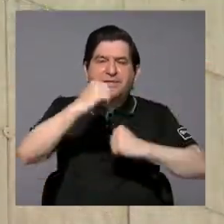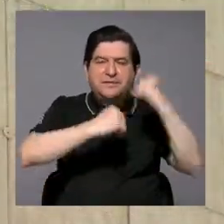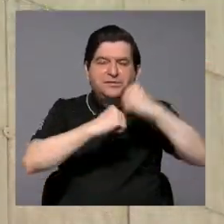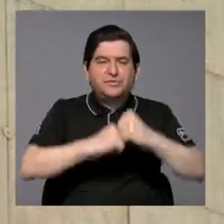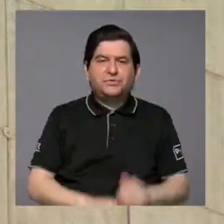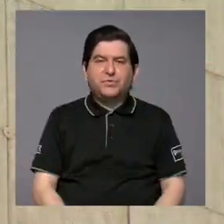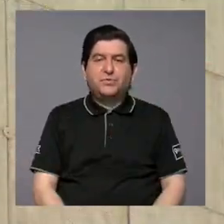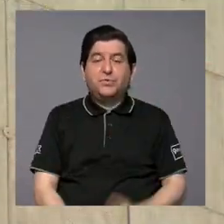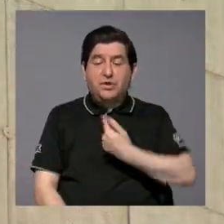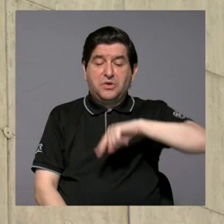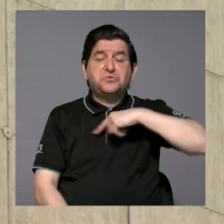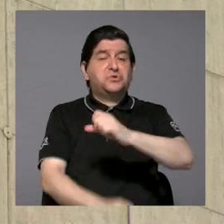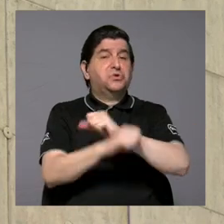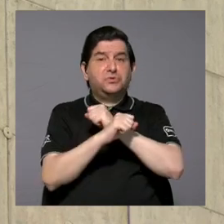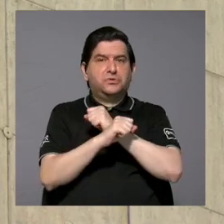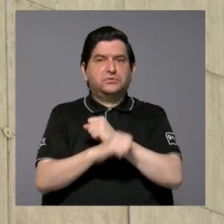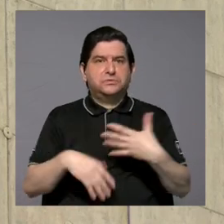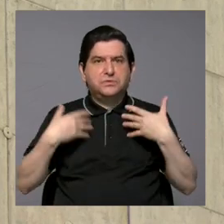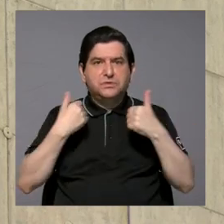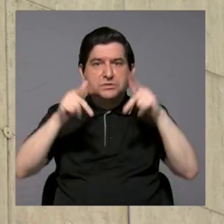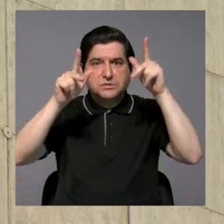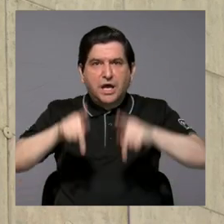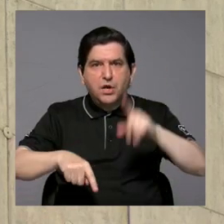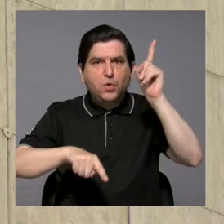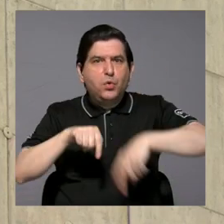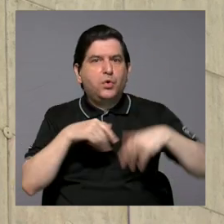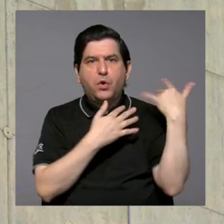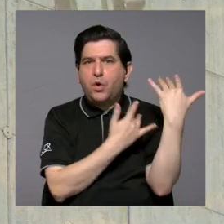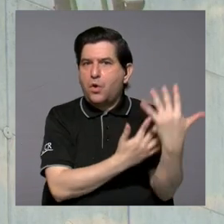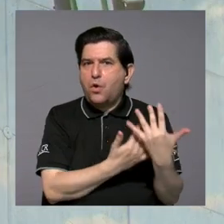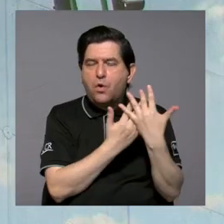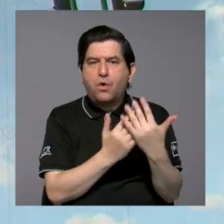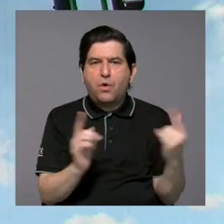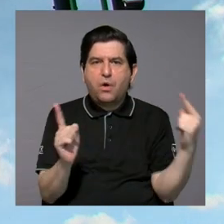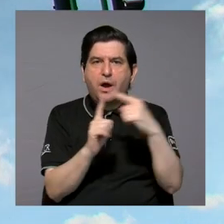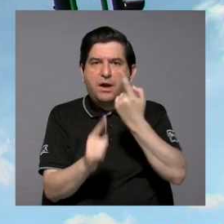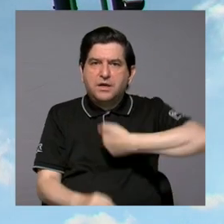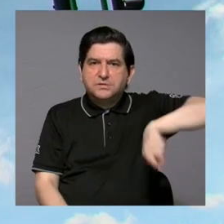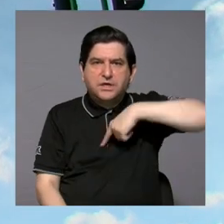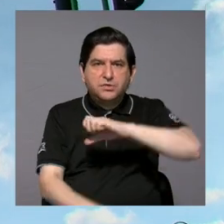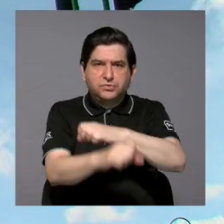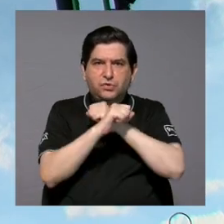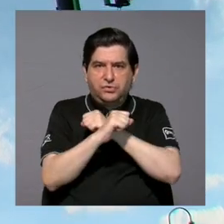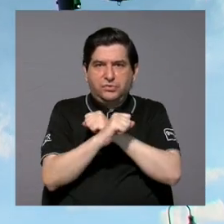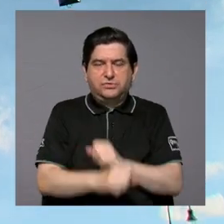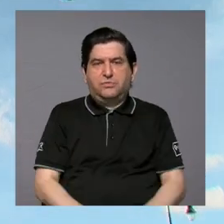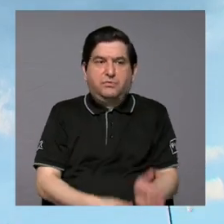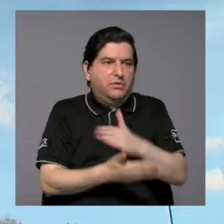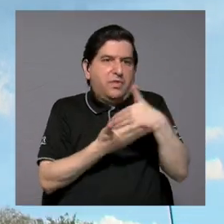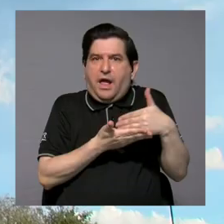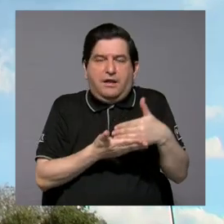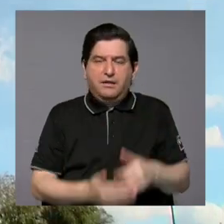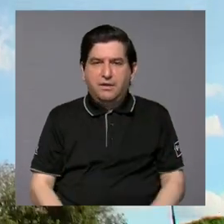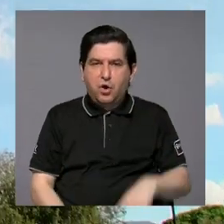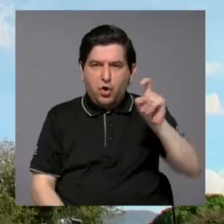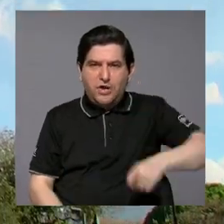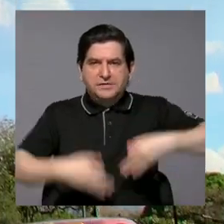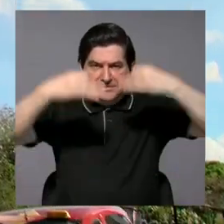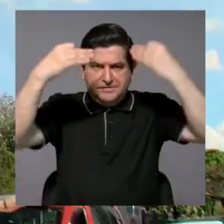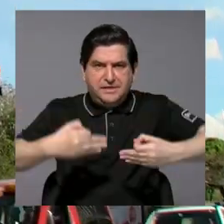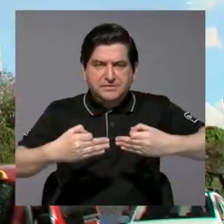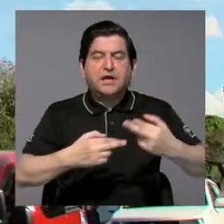porque no estamos tan seguros. A ver, la salud de las personas no pueden esperar hasta que nosotros estemos seguros X o Y. Por supuesto, hay que tomar